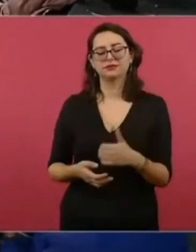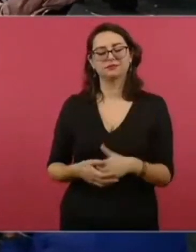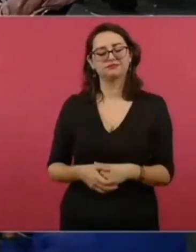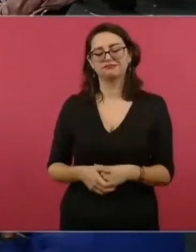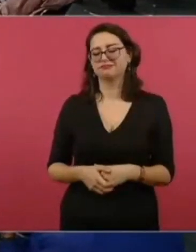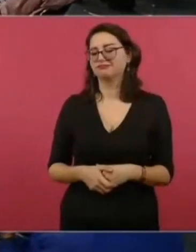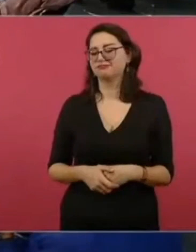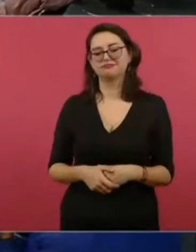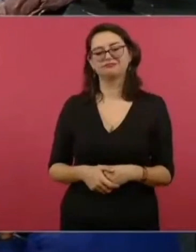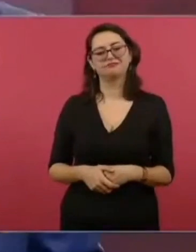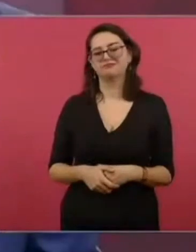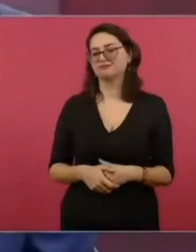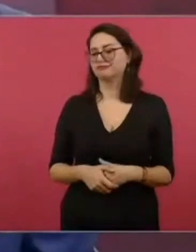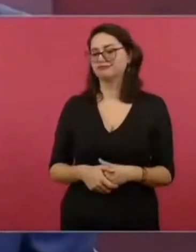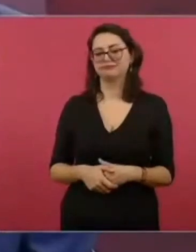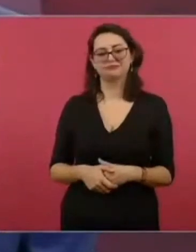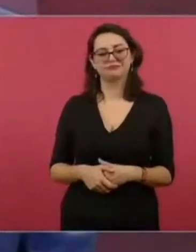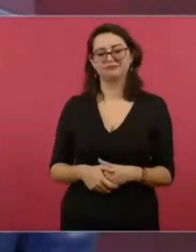aparente.